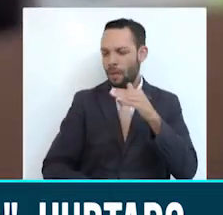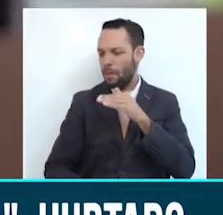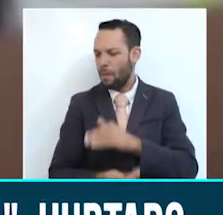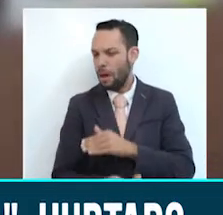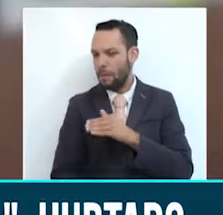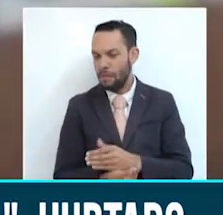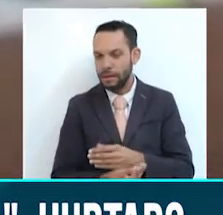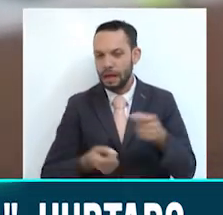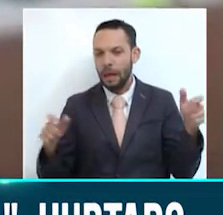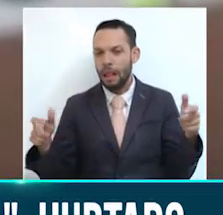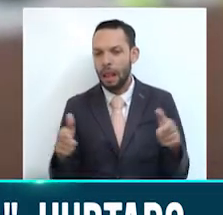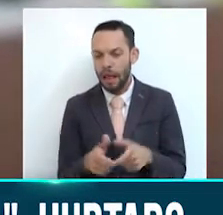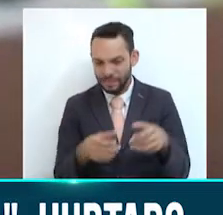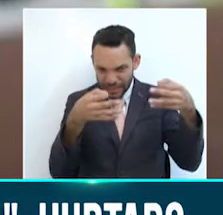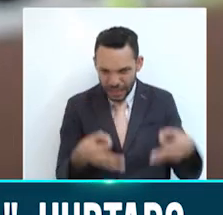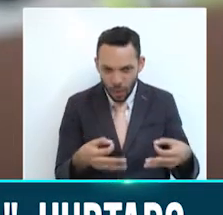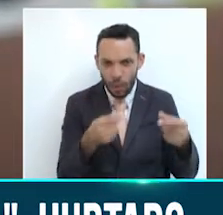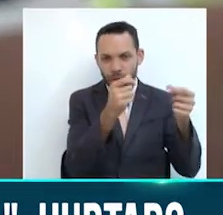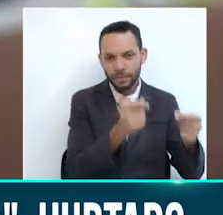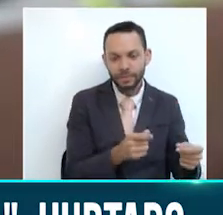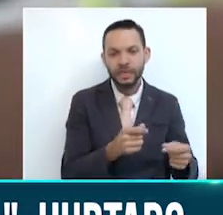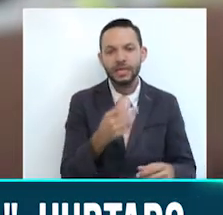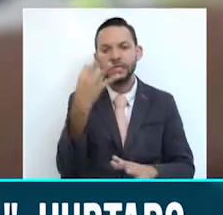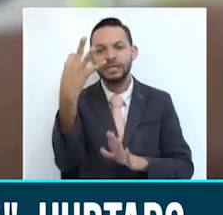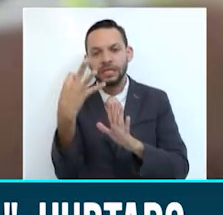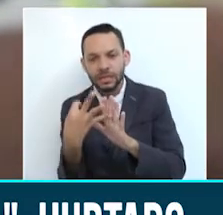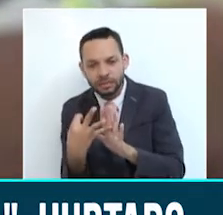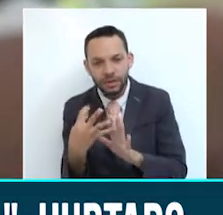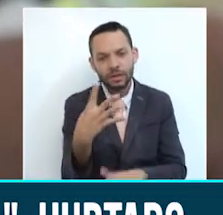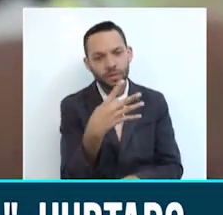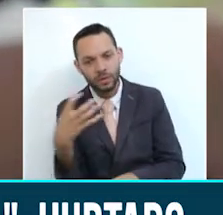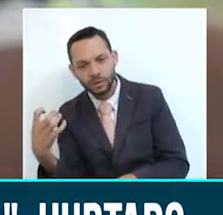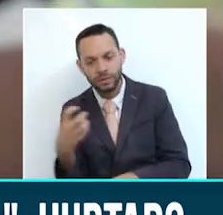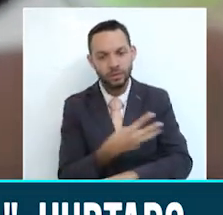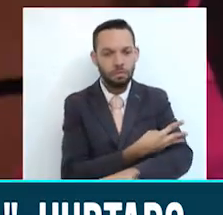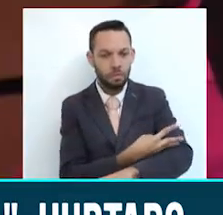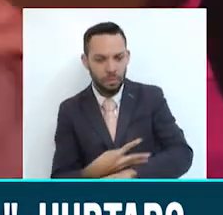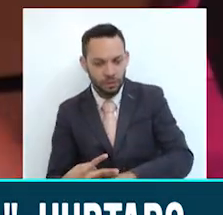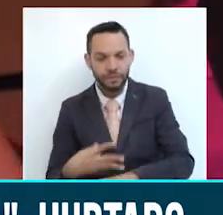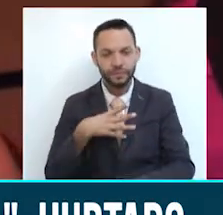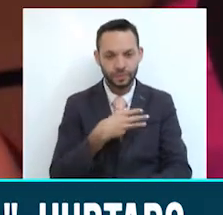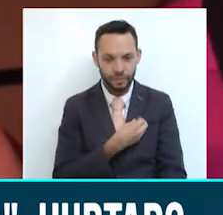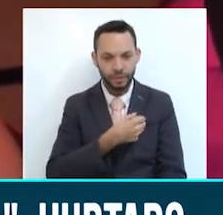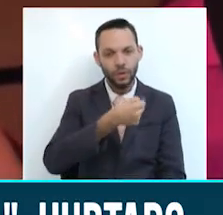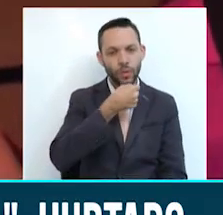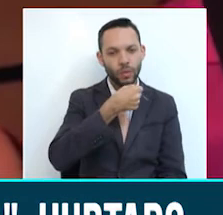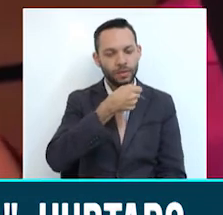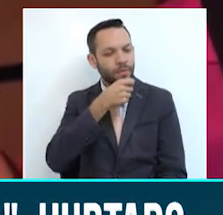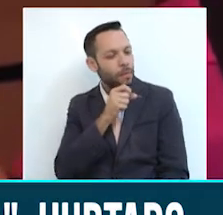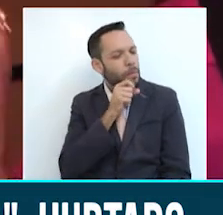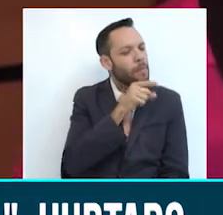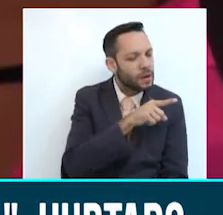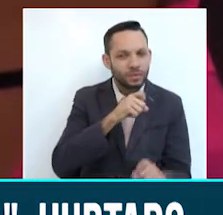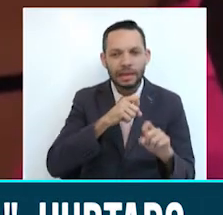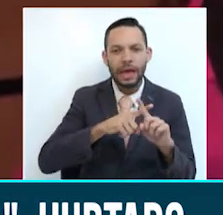representó un detrimento patrimonial al Quindío por más de 3.400 millones de pesos. Delecafé Noticias contactó a la exmandataria